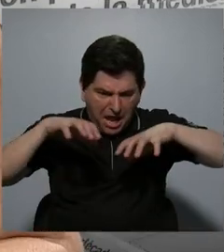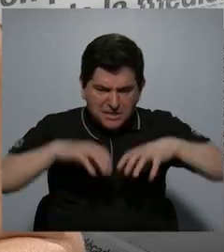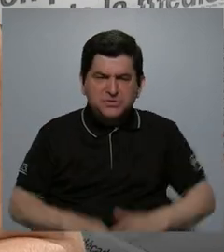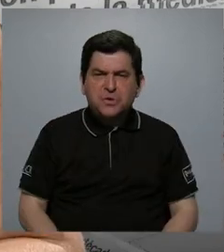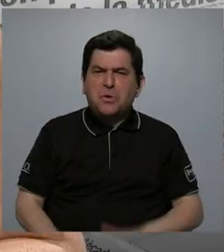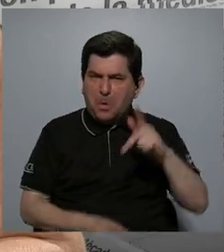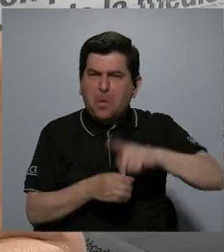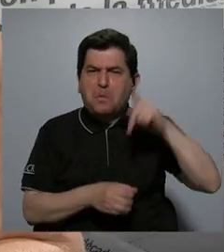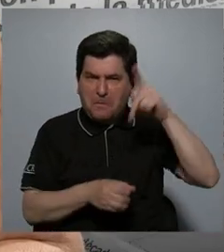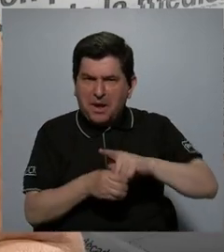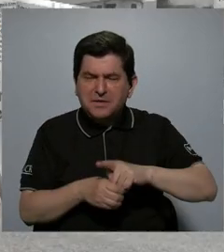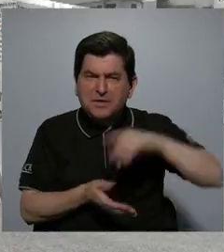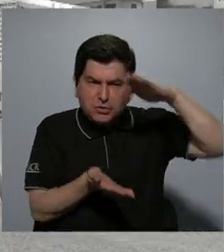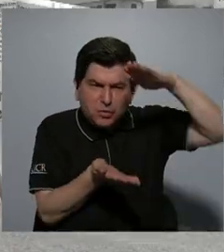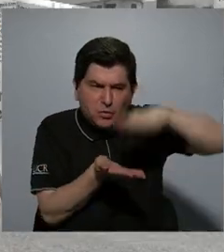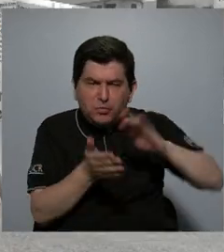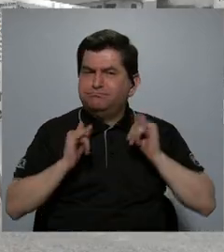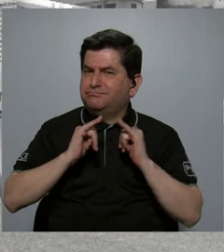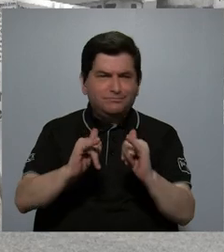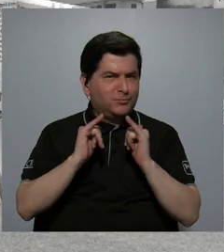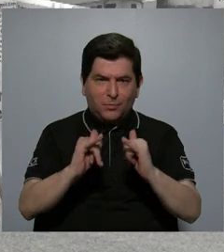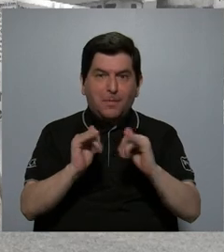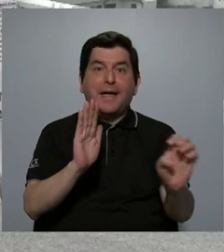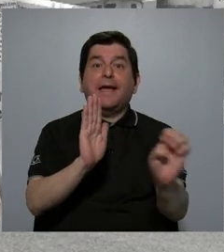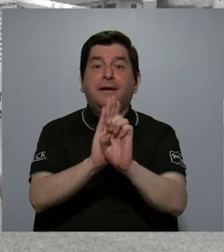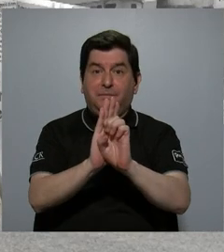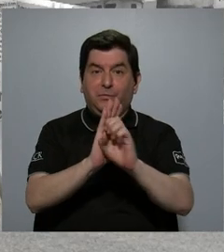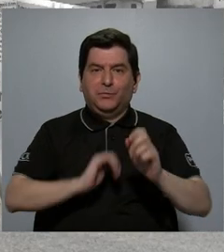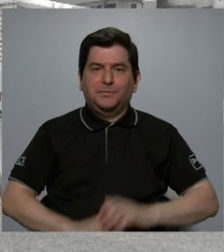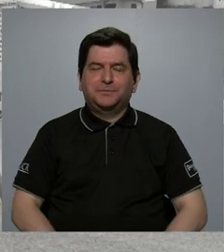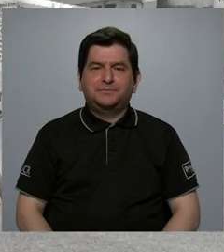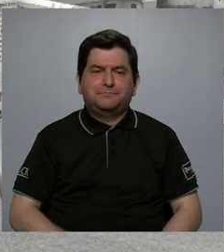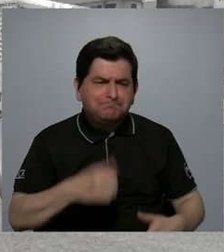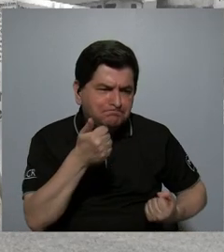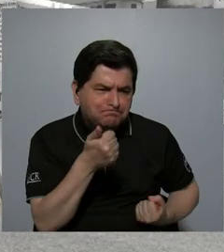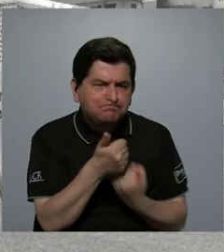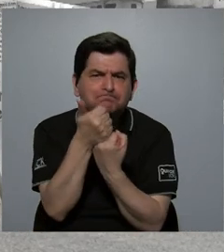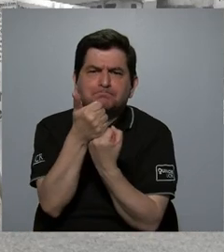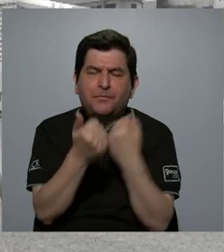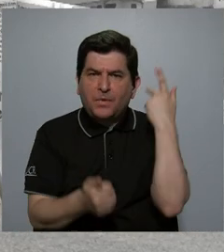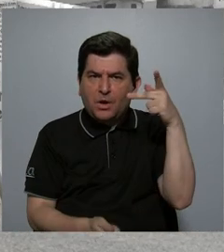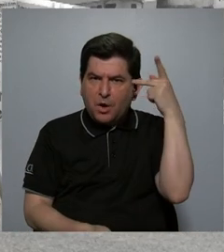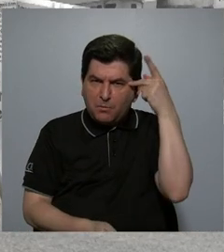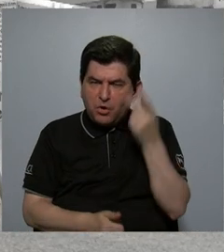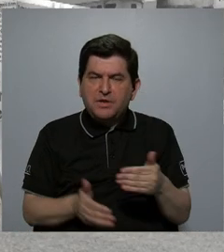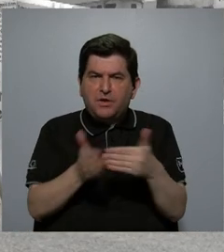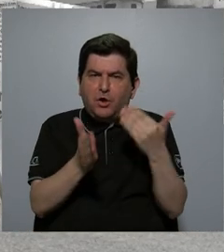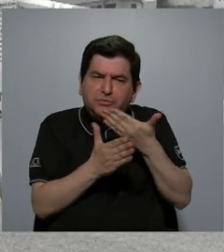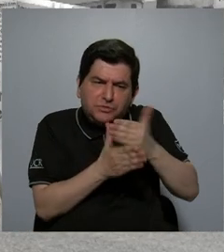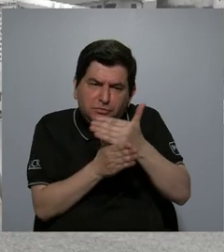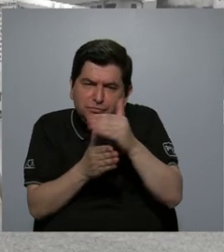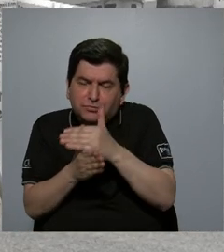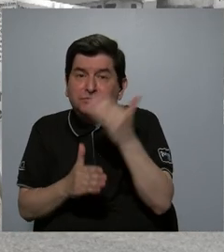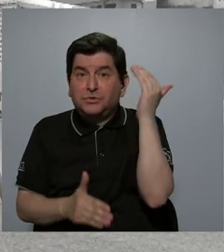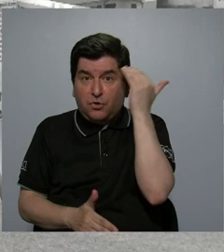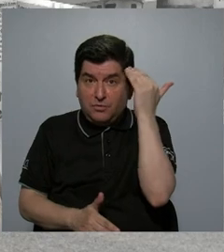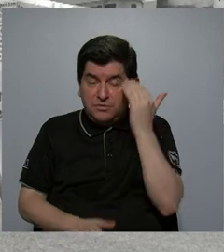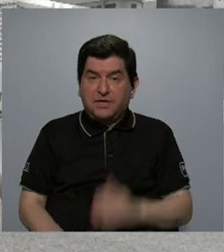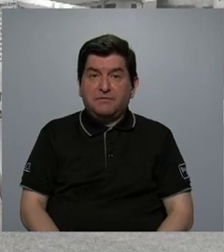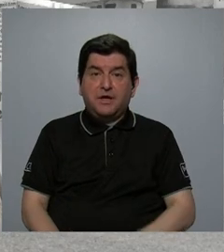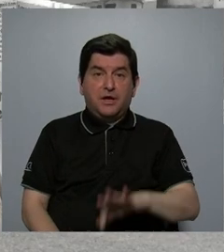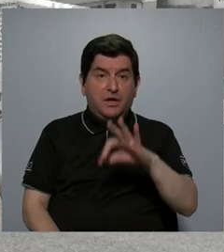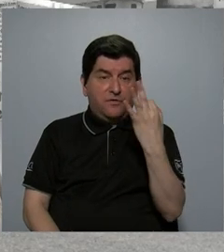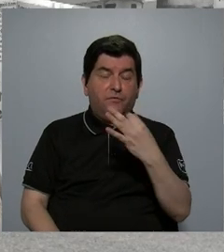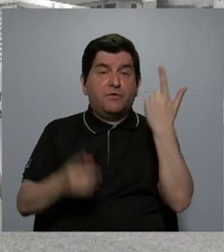implicarse en acciones para reducir esa desigualdad. Por ejemplo, apoya políticas redistributivas, que como sabemos es una de las